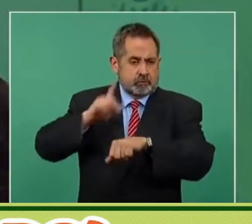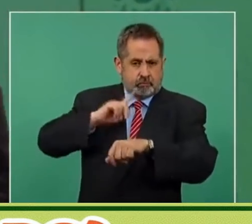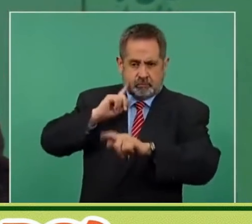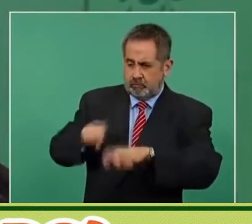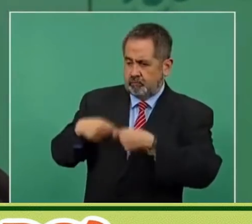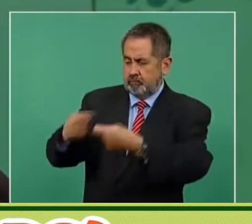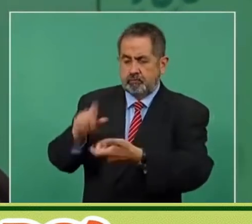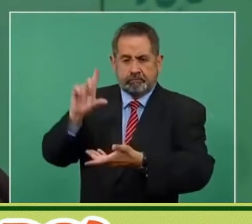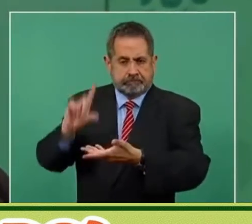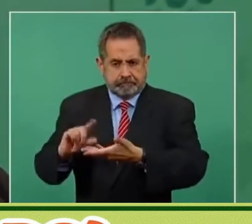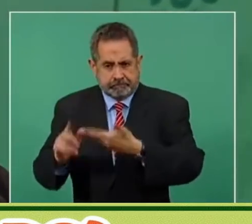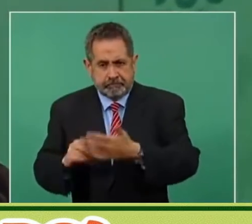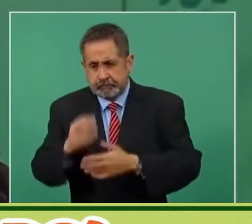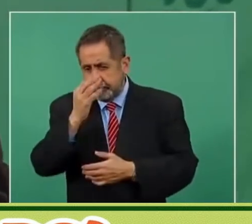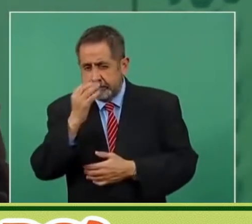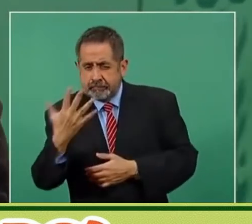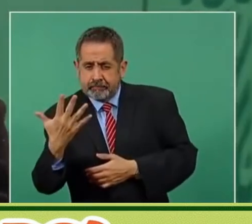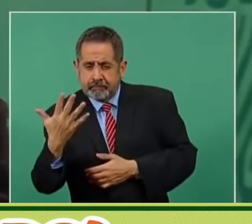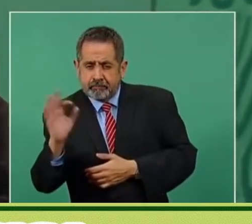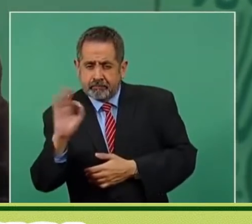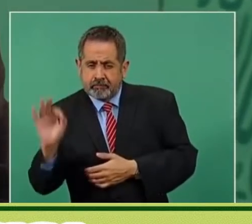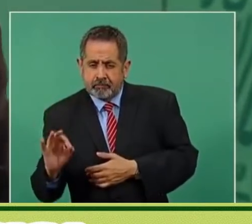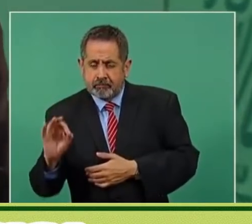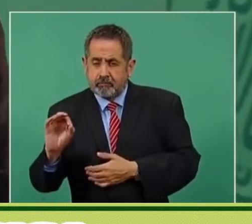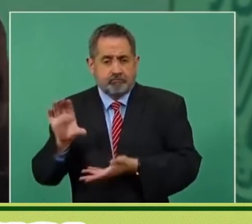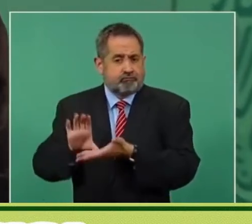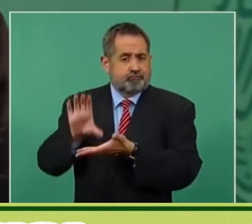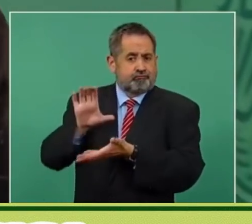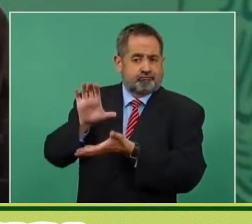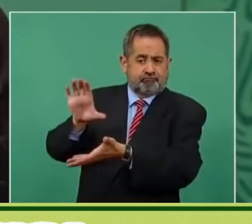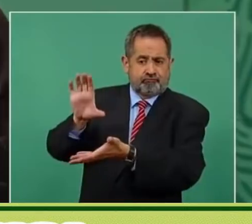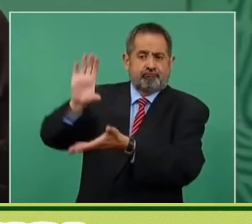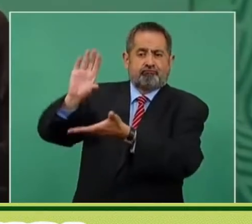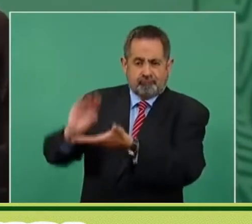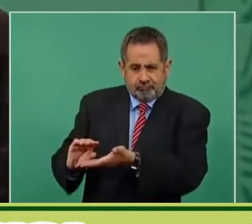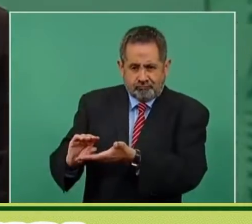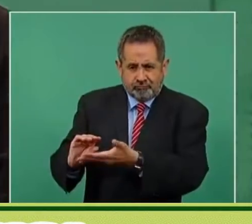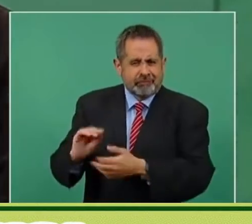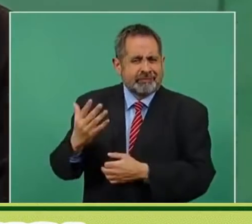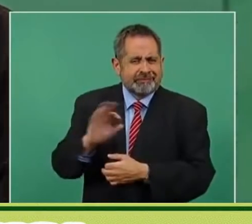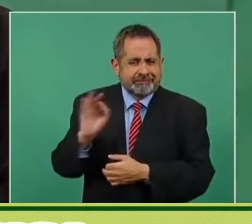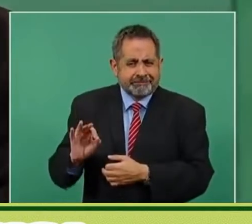el 5 por ciento de las participaciones,